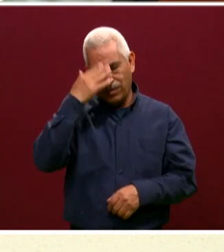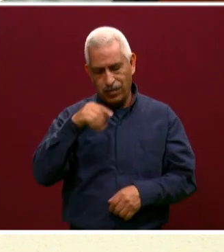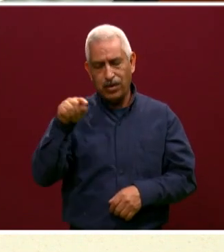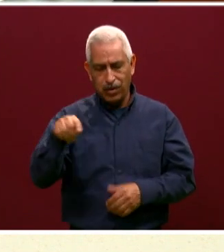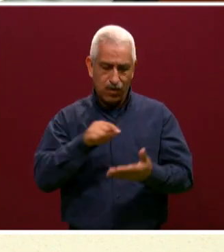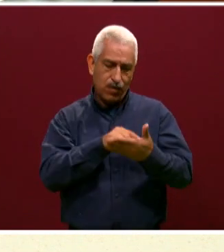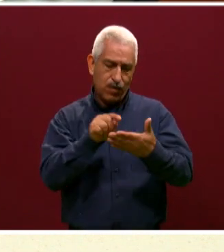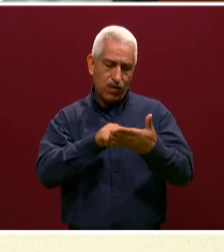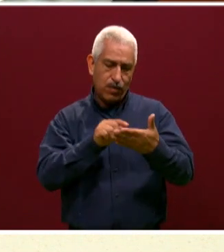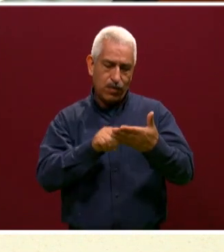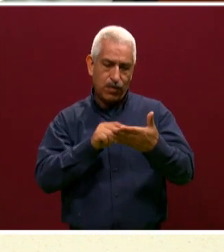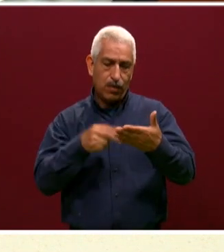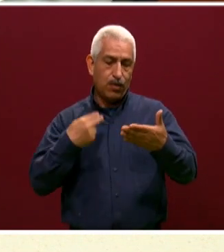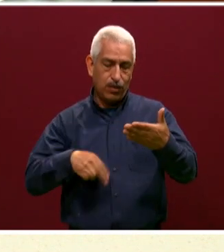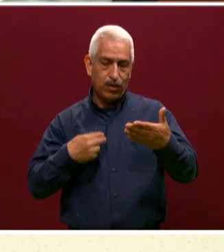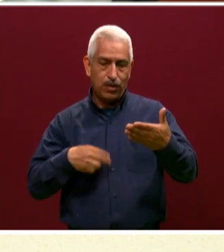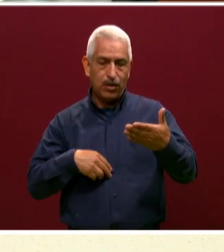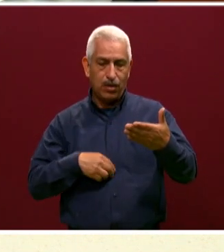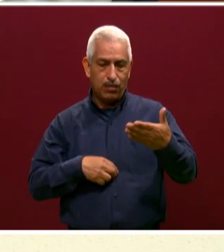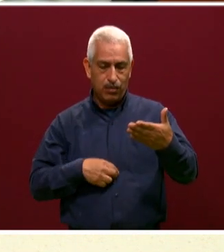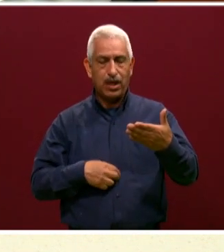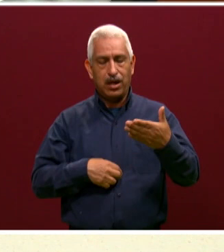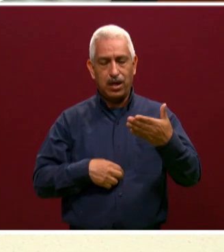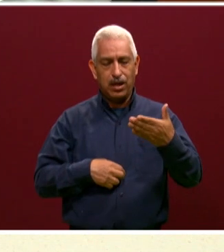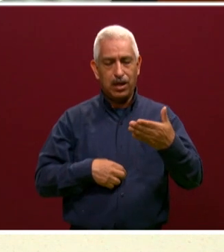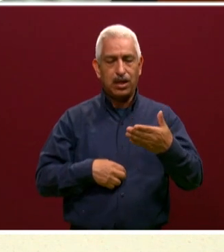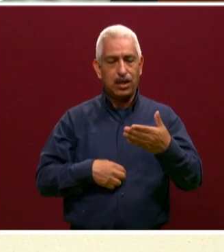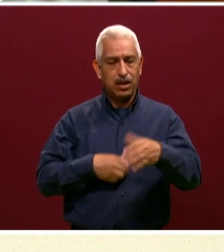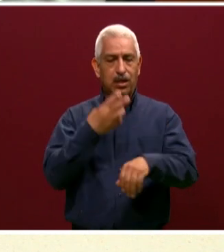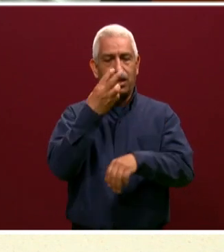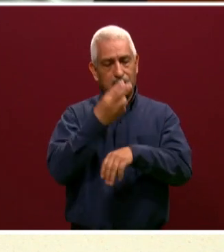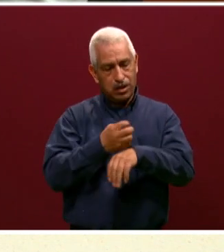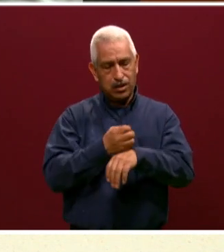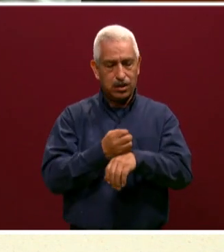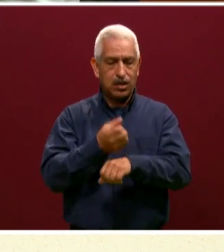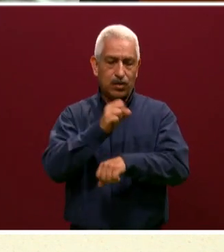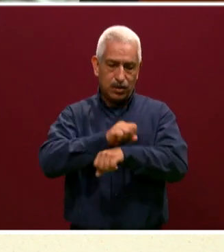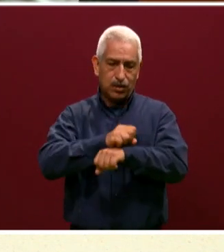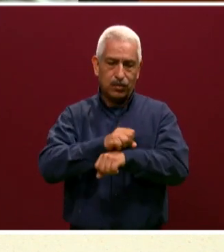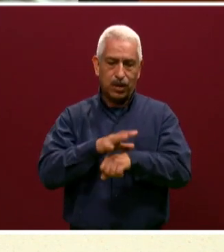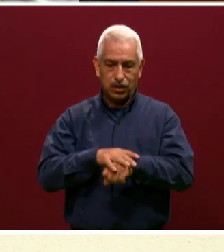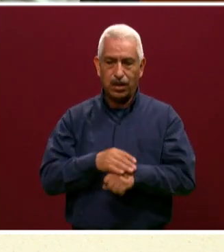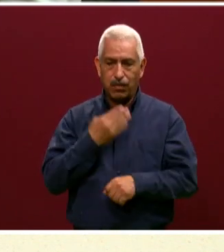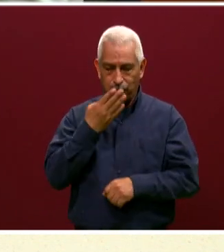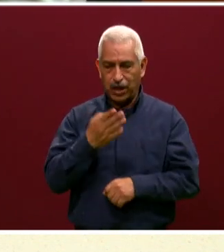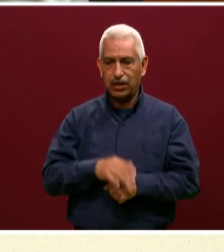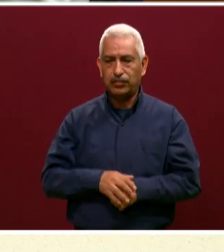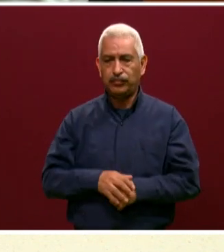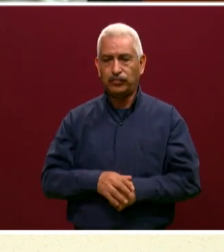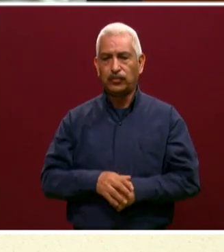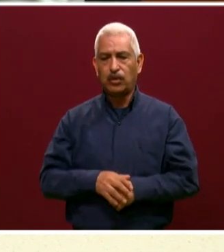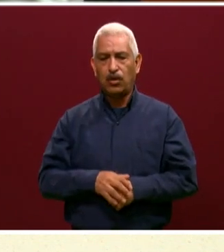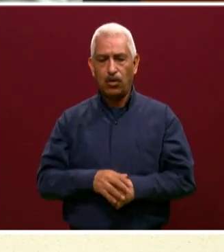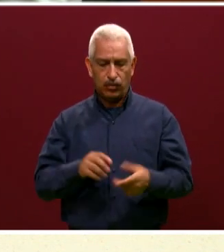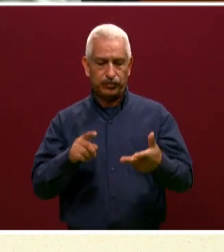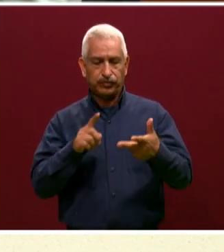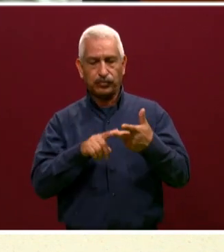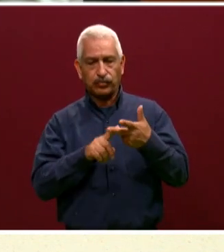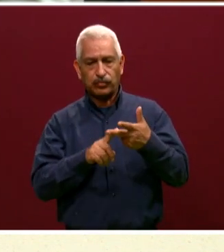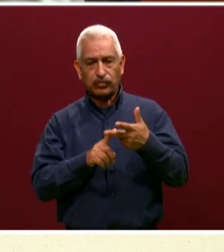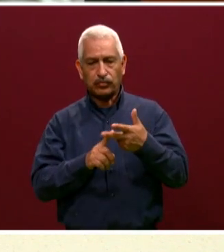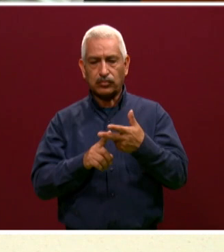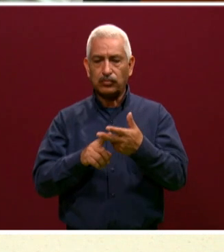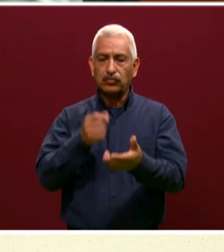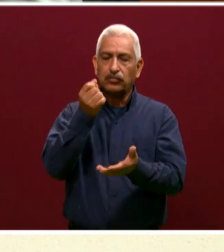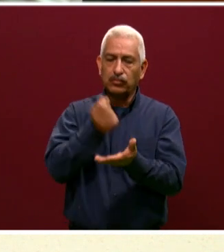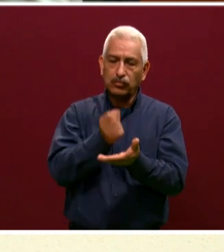secundaria, aunque sea el último año. ¿Qué más, maestro? Ya dijimos, el papel de preregistro lo vamos a imprimir,